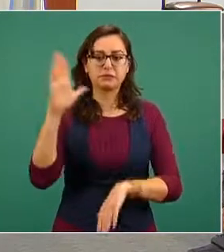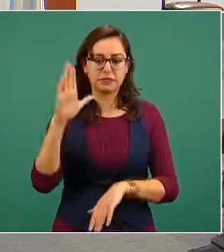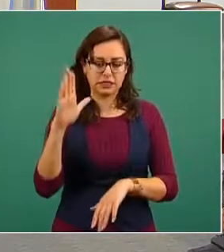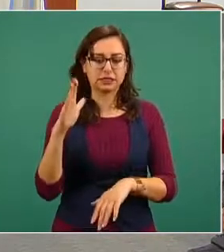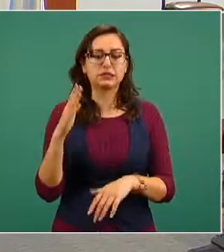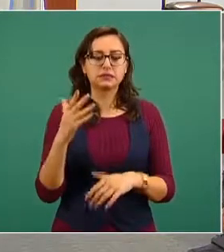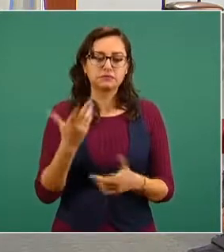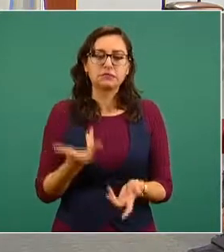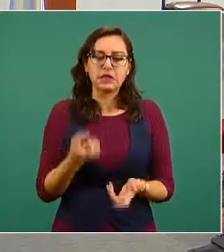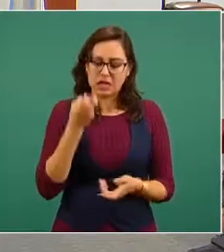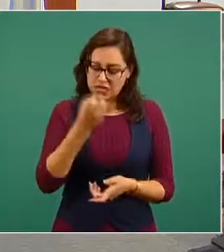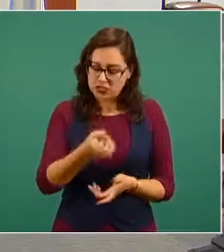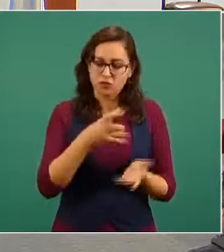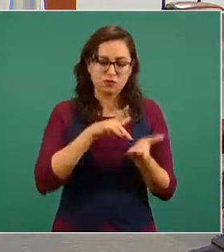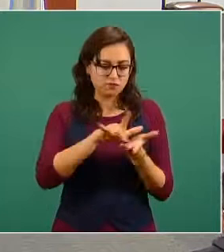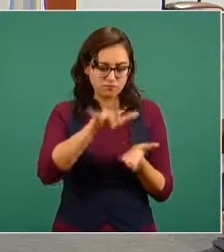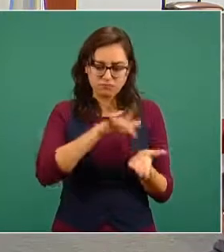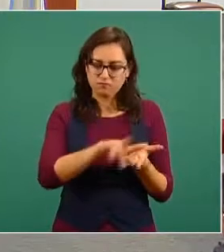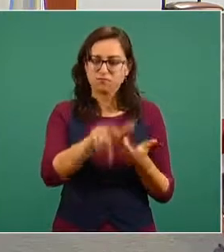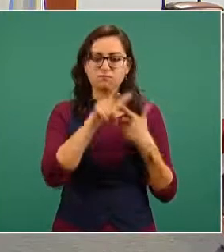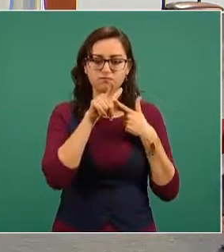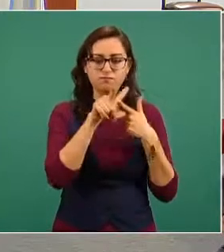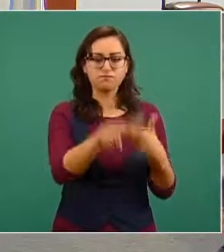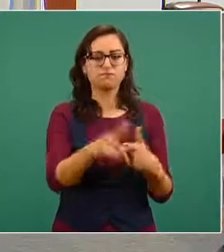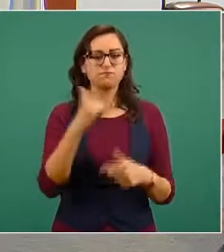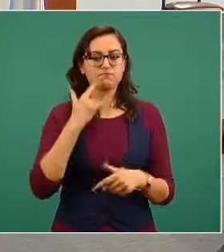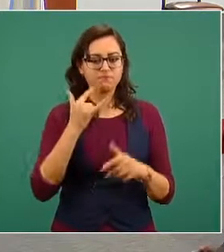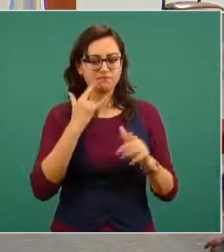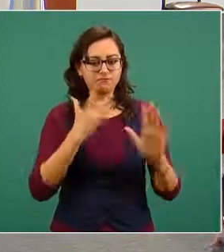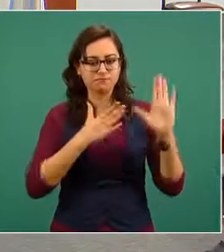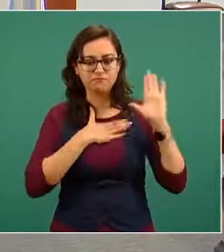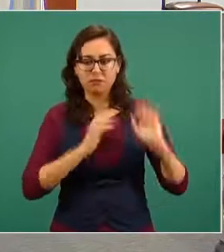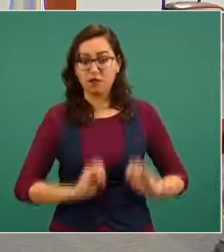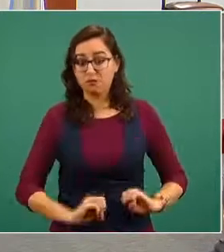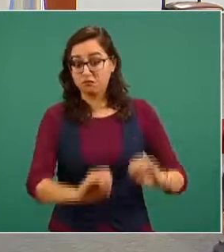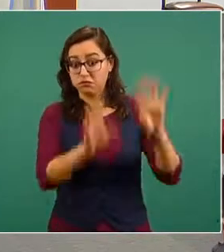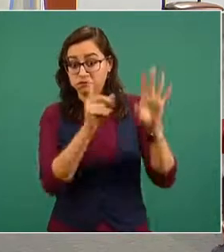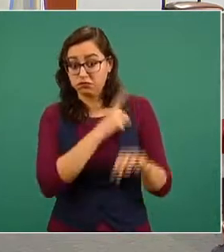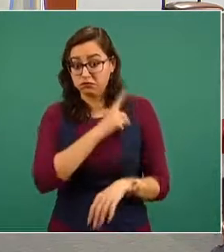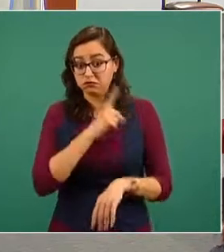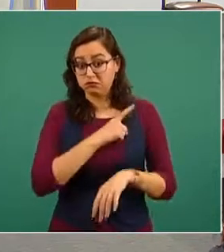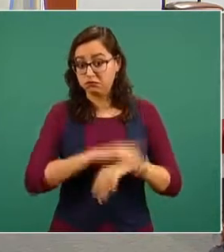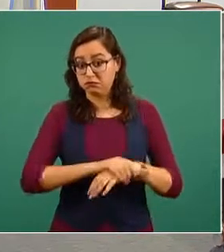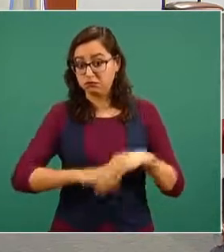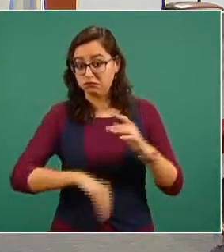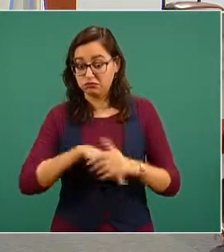a seguir haciendo es un compromiso no están solos ustedes y también